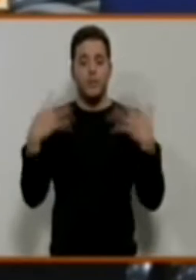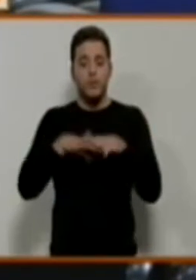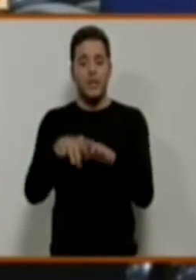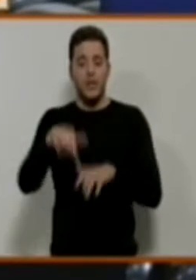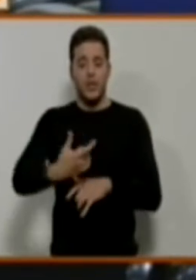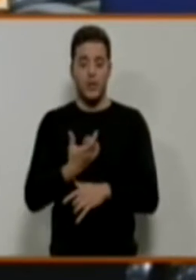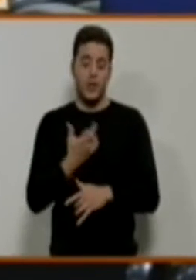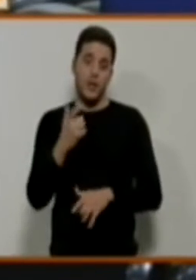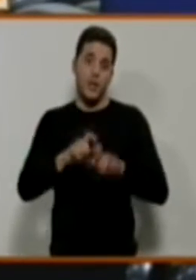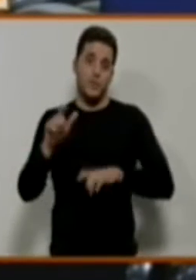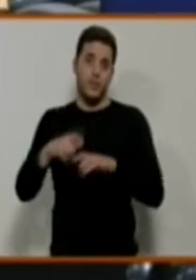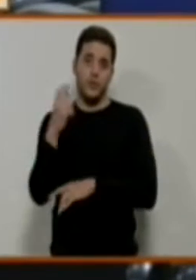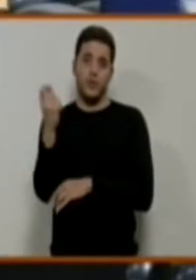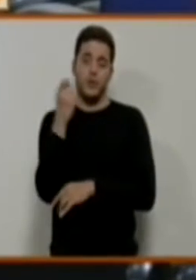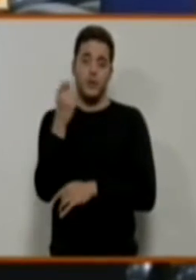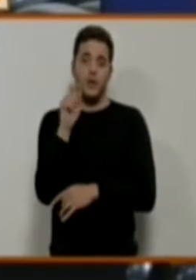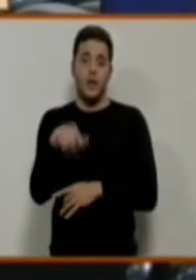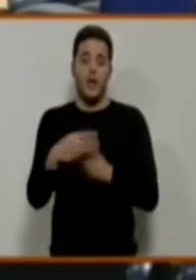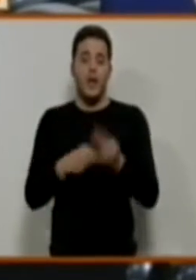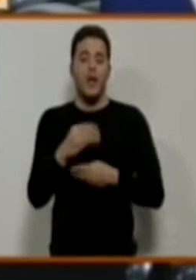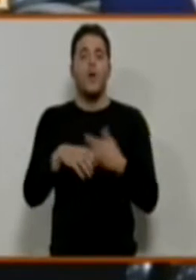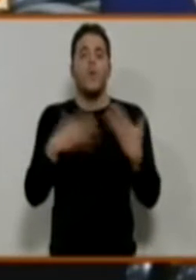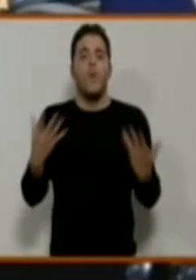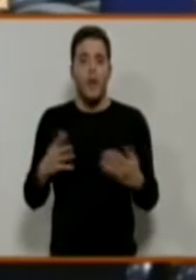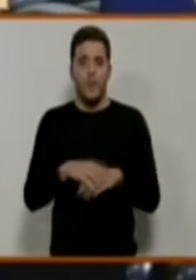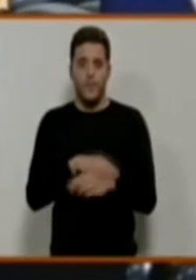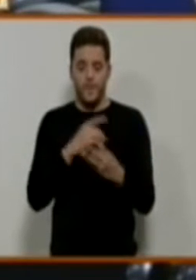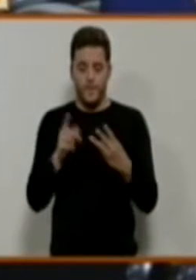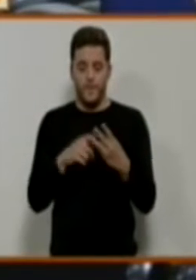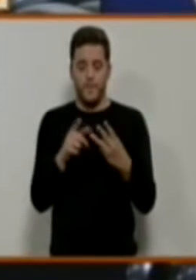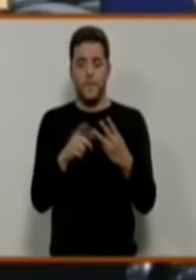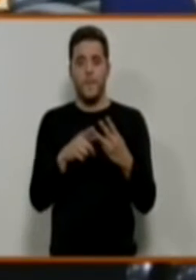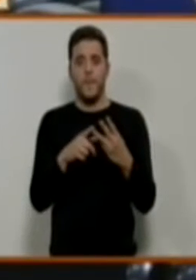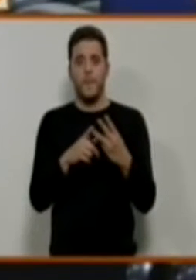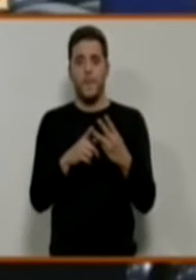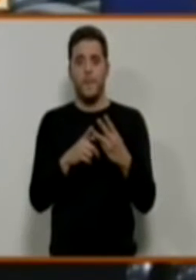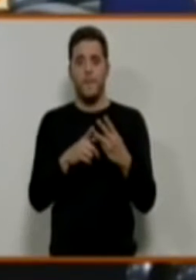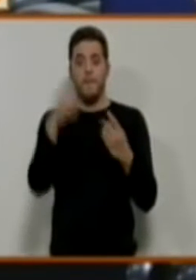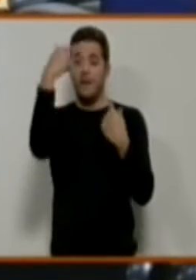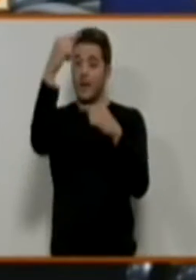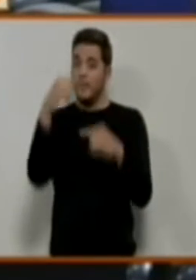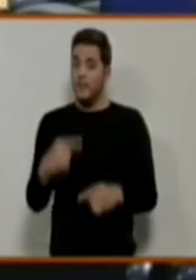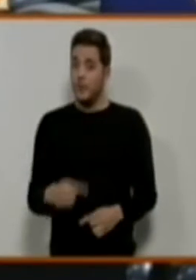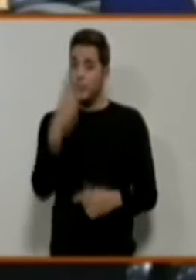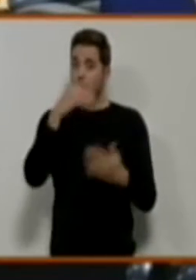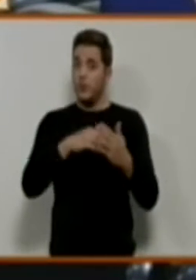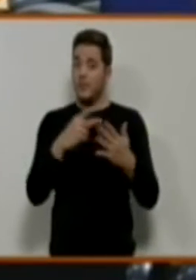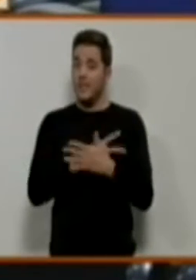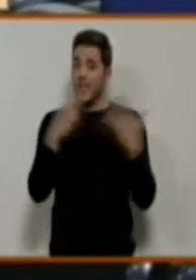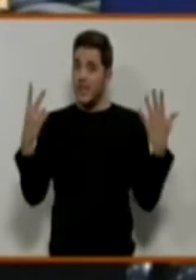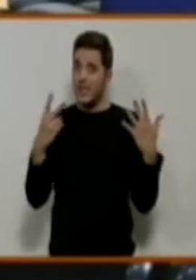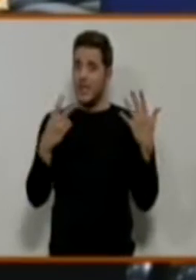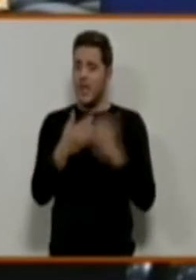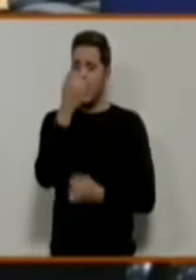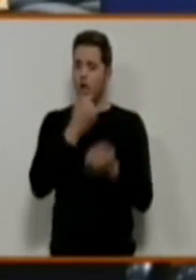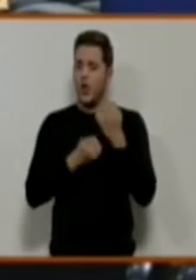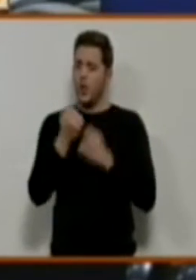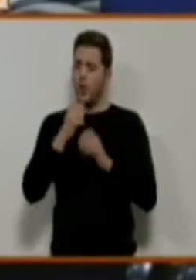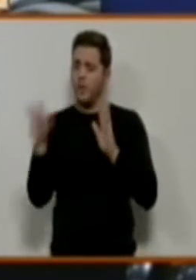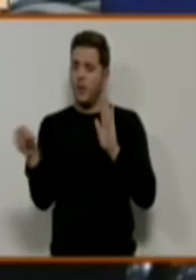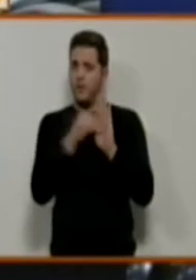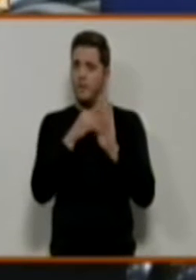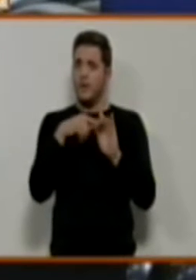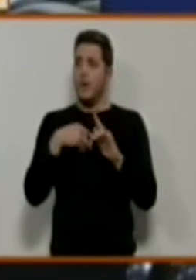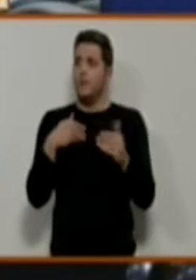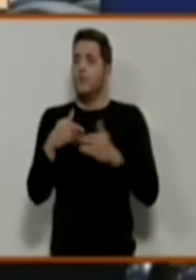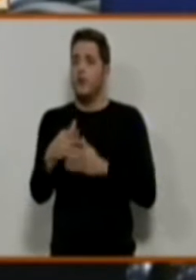Ciudad Real?». Tercera, «¿Existe dotación económica dentro de los presupuestos de 2017 para una posible acogida